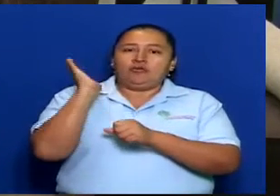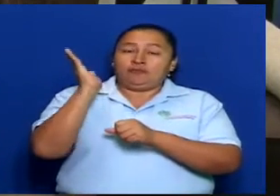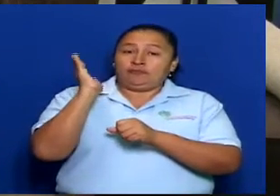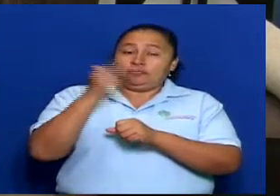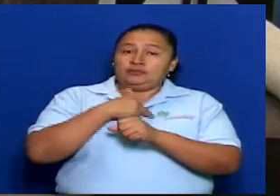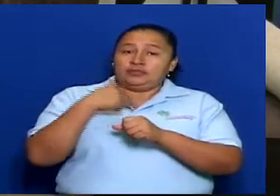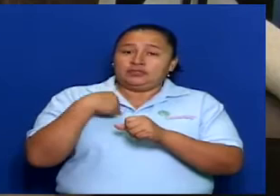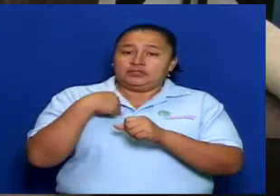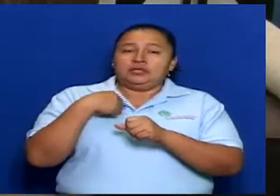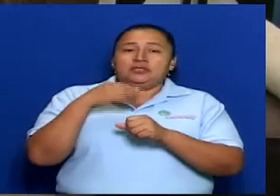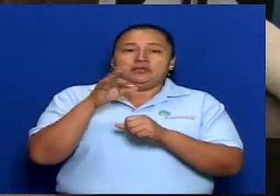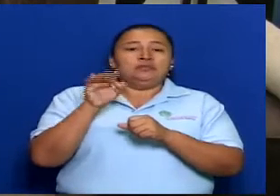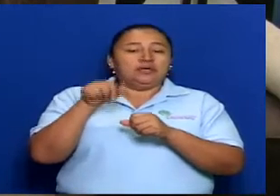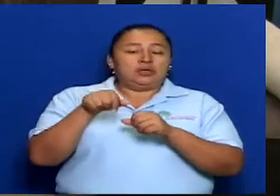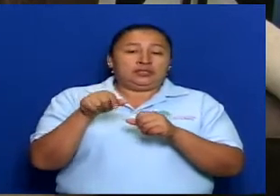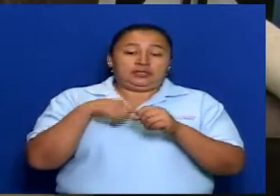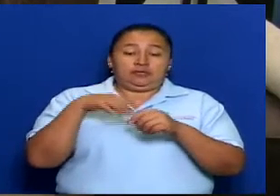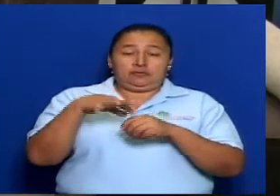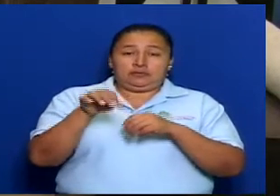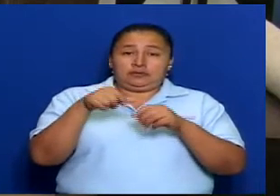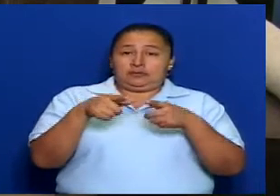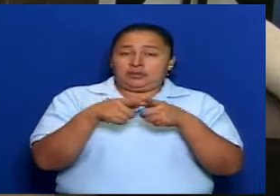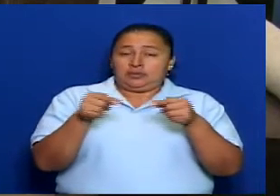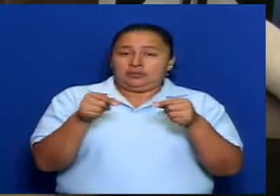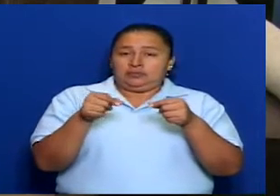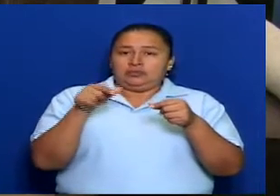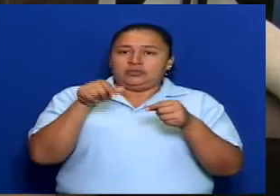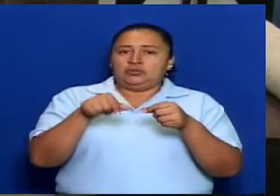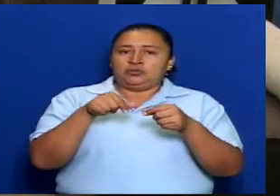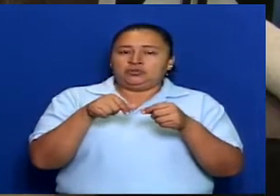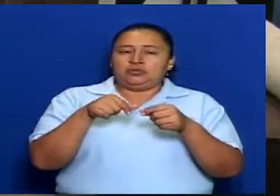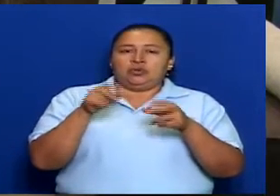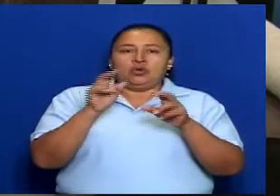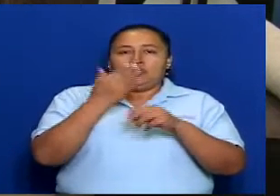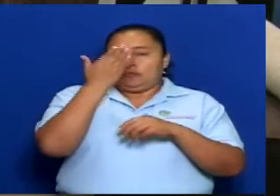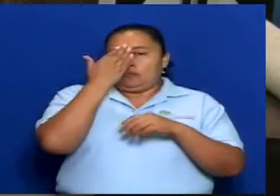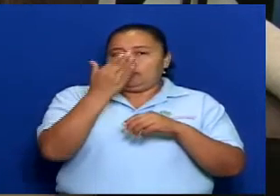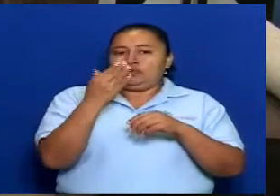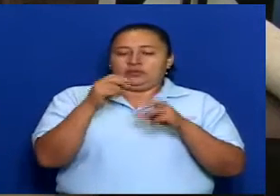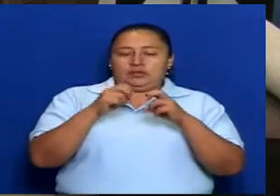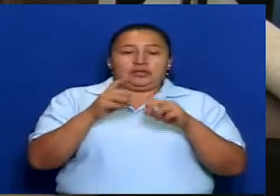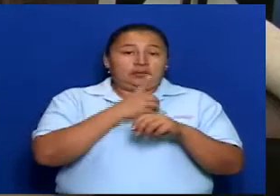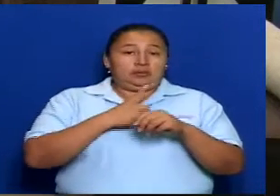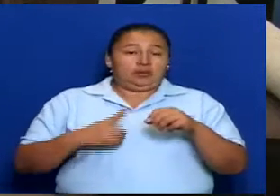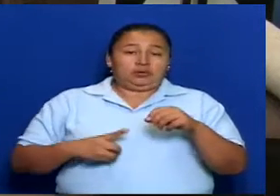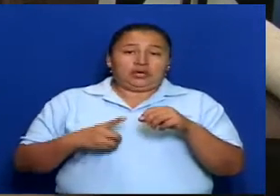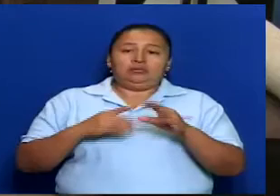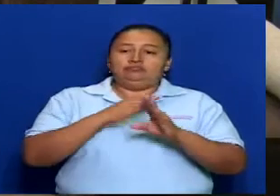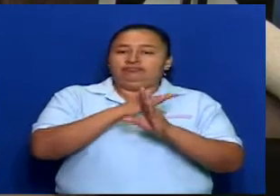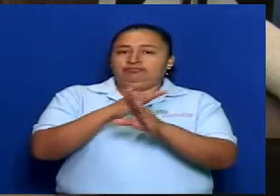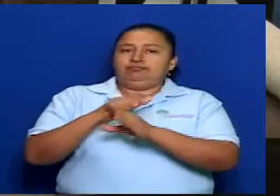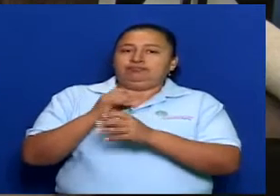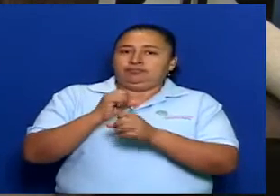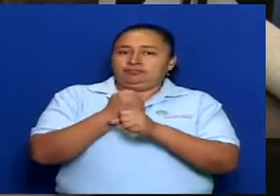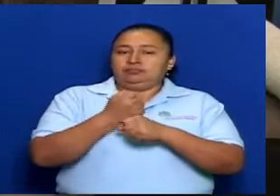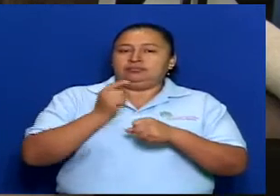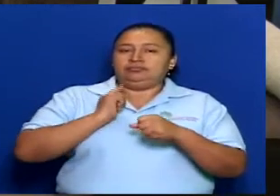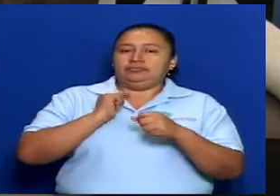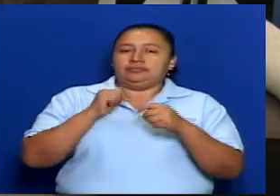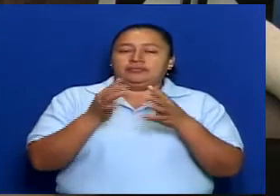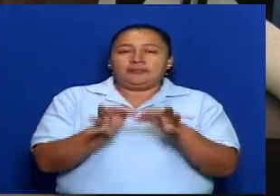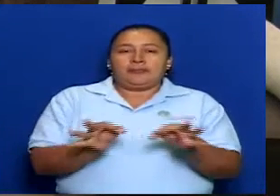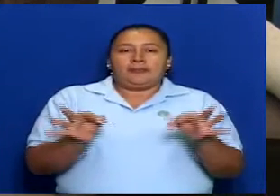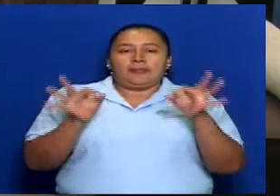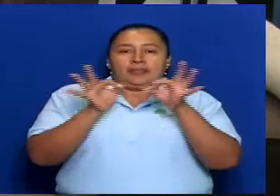en la sede de la FAO aquí en Managua. Esto fue con el Frente Parlamentario contra el Hambre, que está auspiciado por el PNU. Es